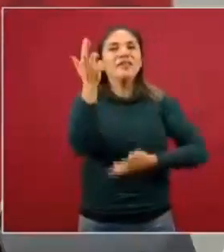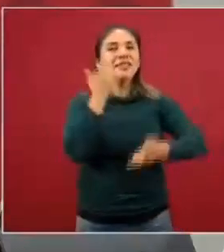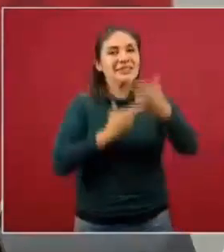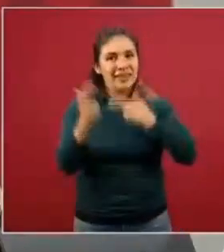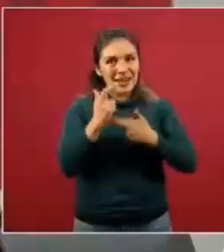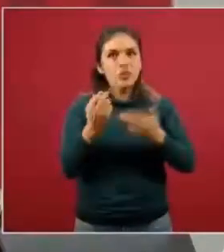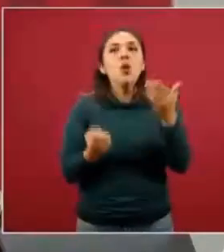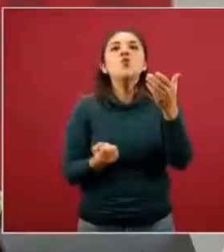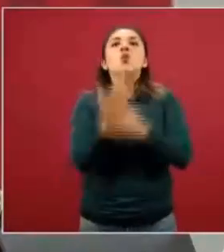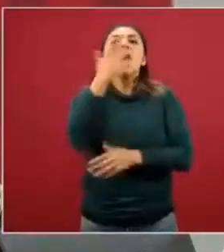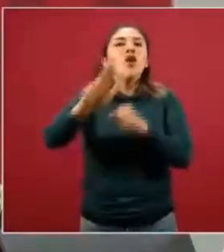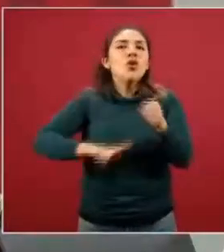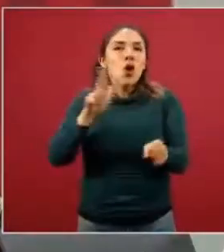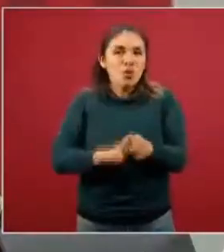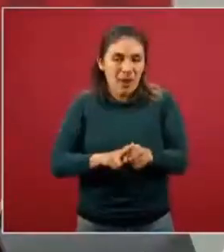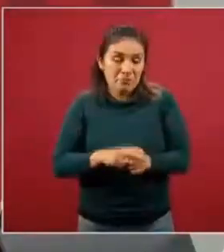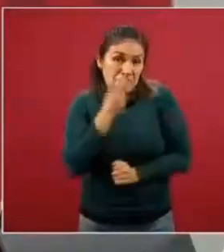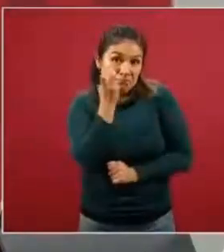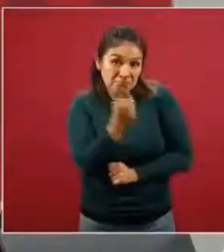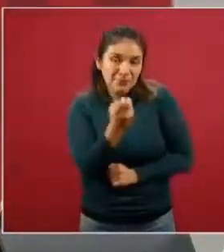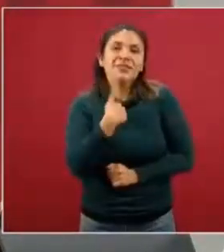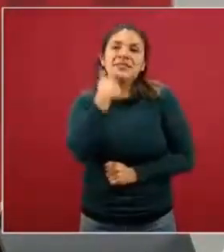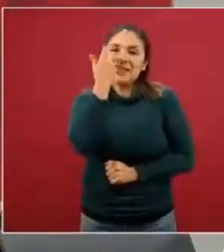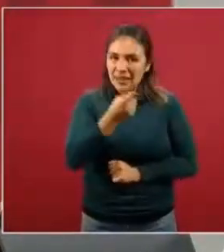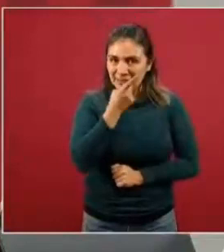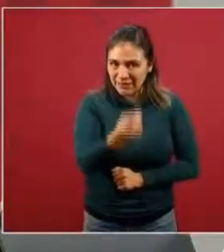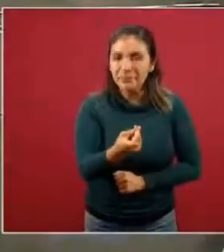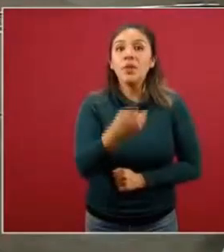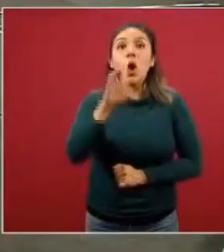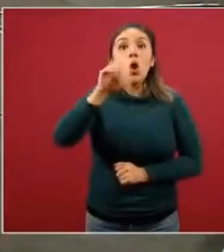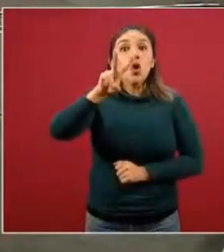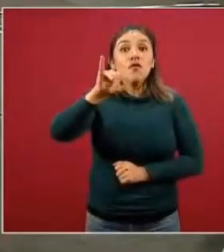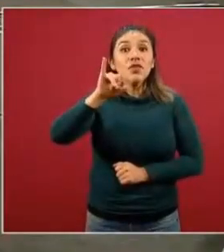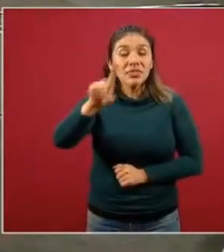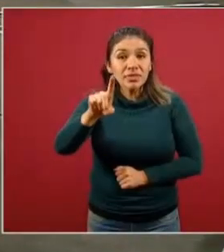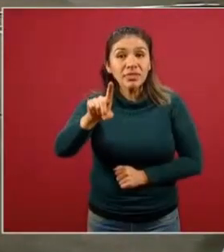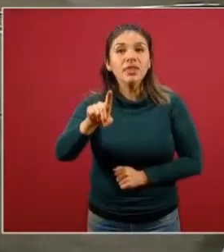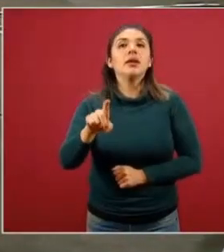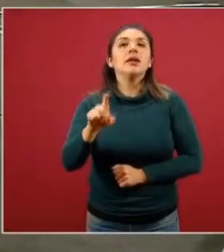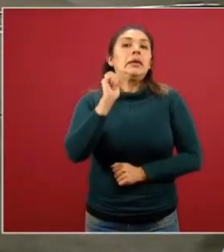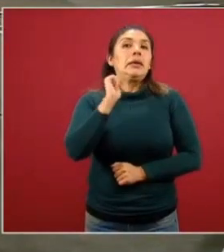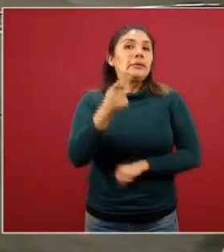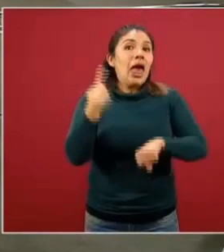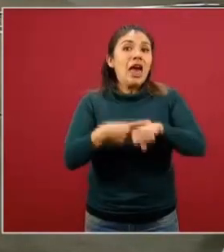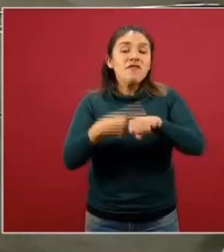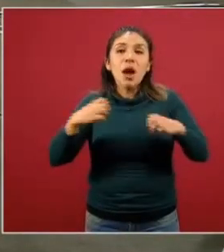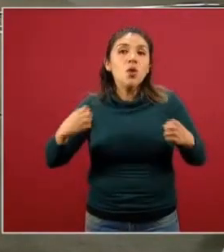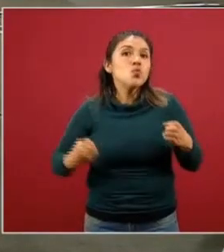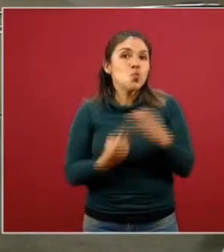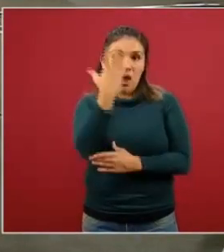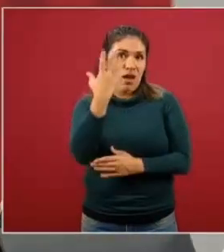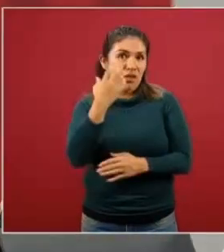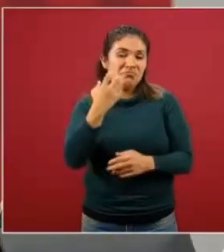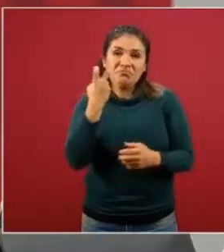nueva normalidad. Y esto es lo primero que quiero destacar. COVID es una enfermedad emergente, es una pandemia